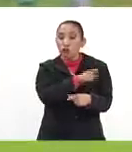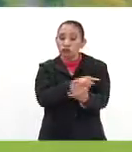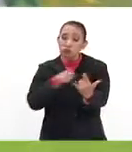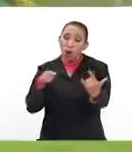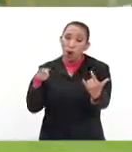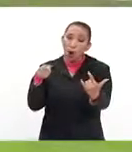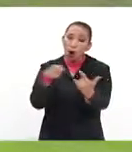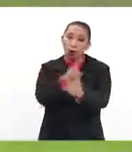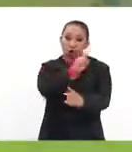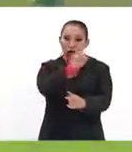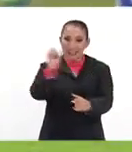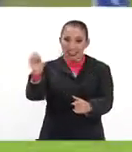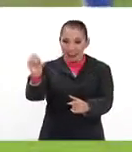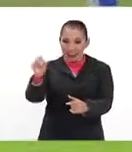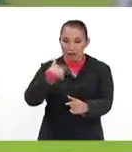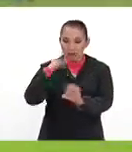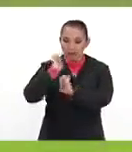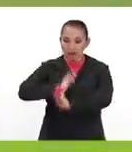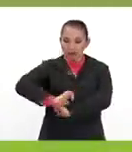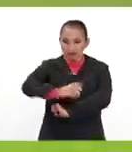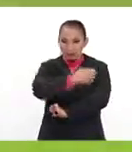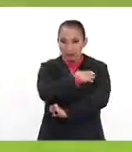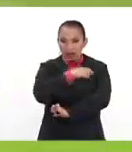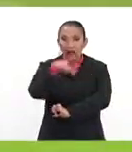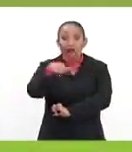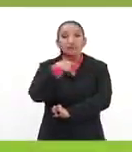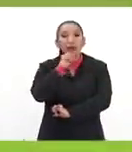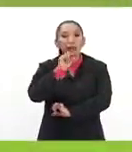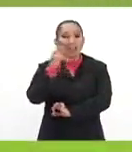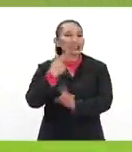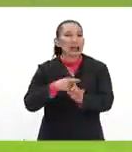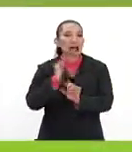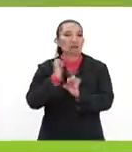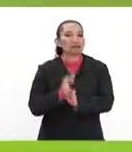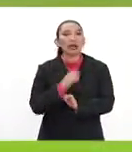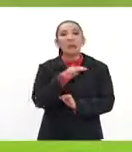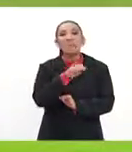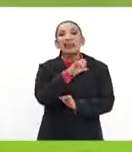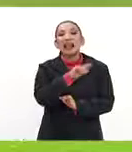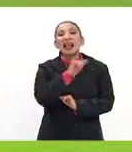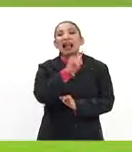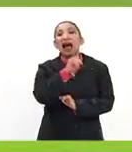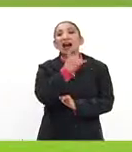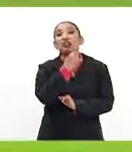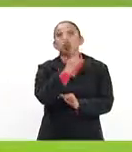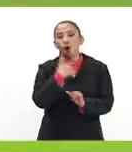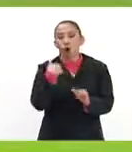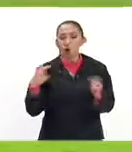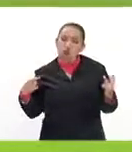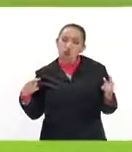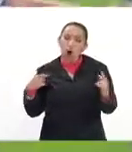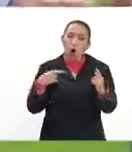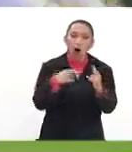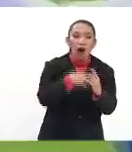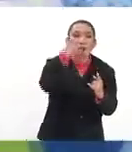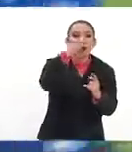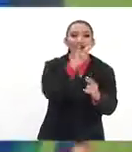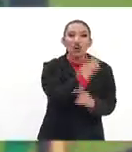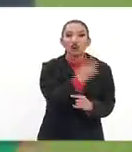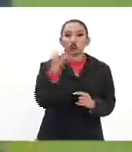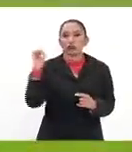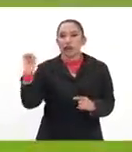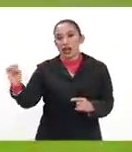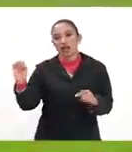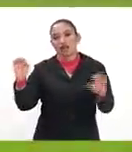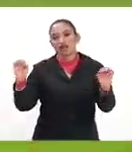Ahí estaba con el 1 por 0. Fue titular y quien también fue titular fue Miguel Ayun, que le aprende de esta forma para hacer el dos